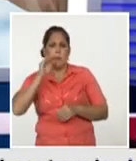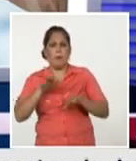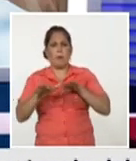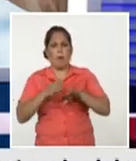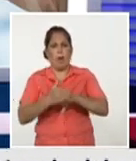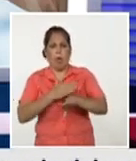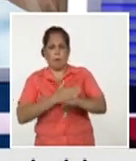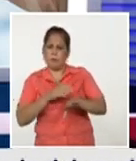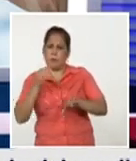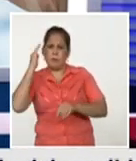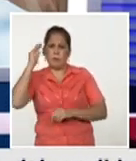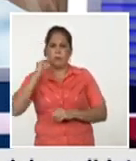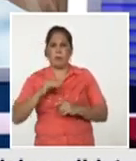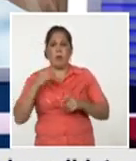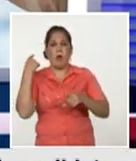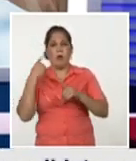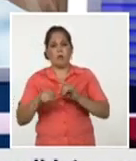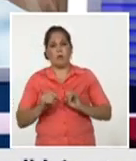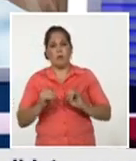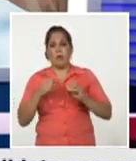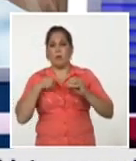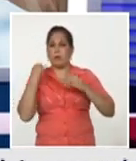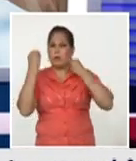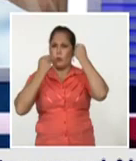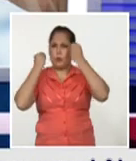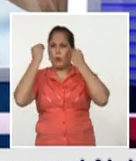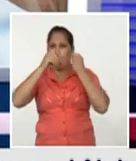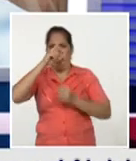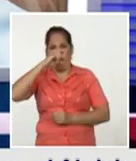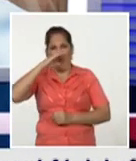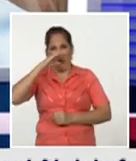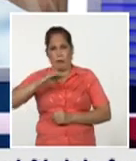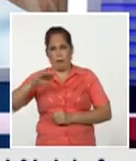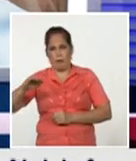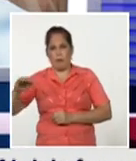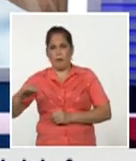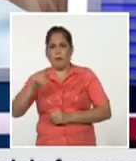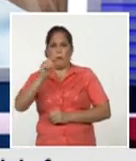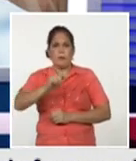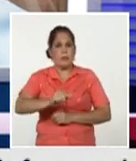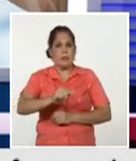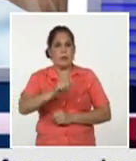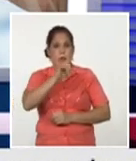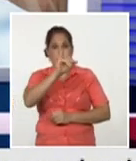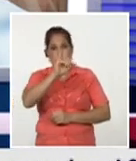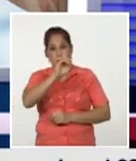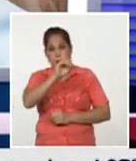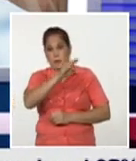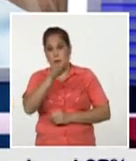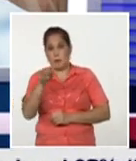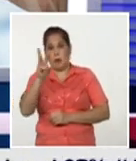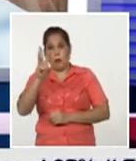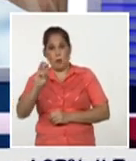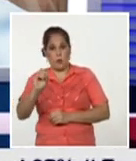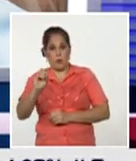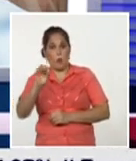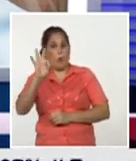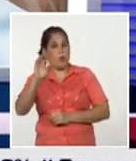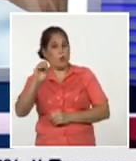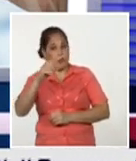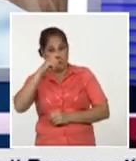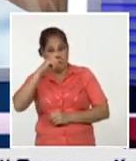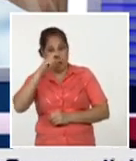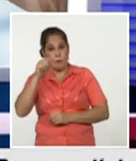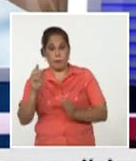interesante teníamos preocupación con las edades extremas es decir las personas entre 60 y 80 años porque ahora se van a vacunar personas